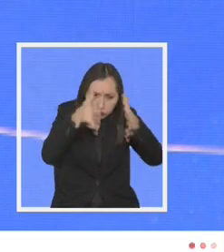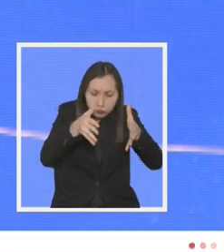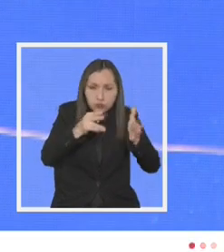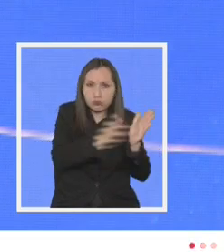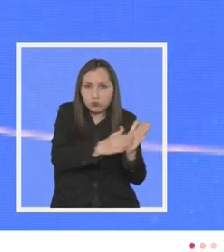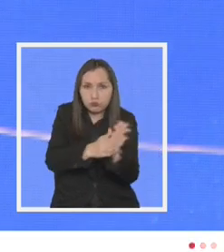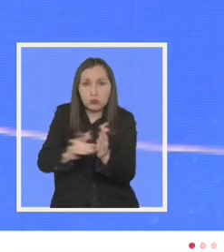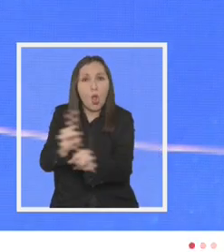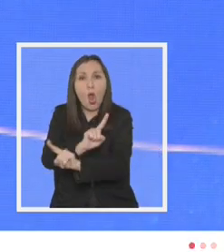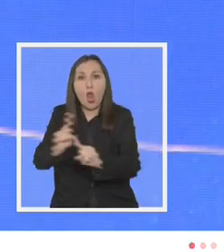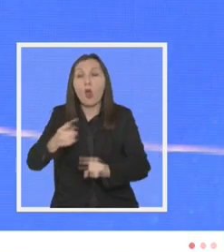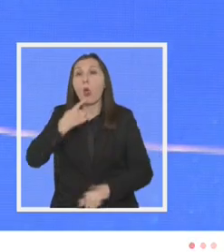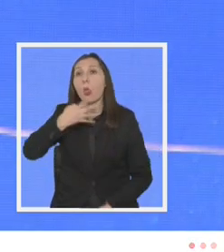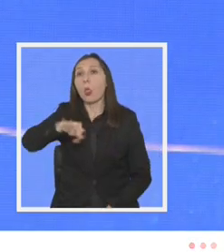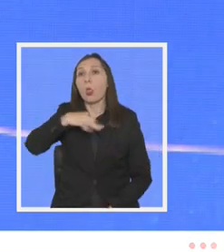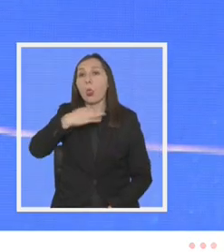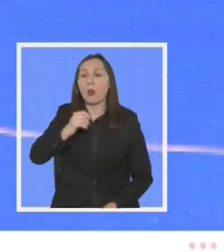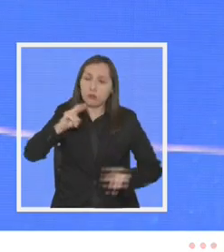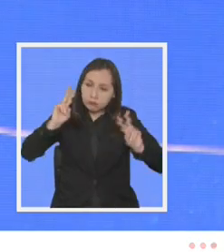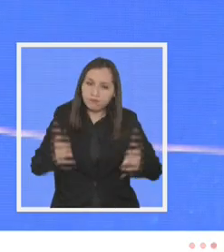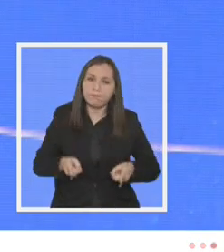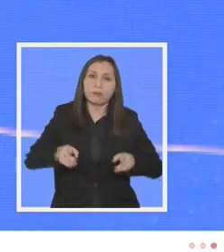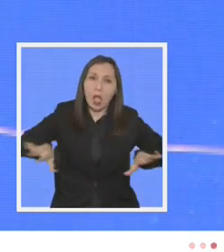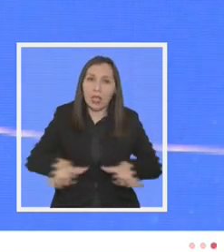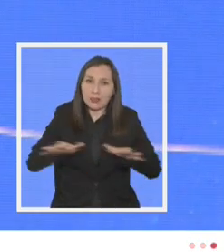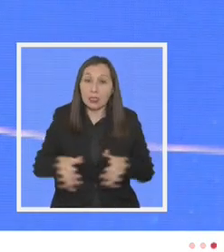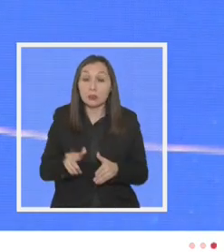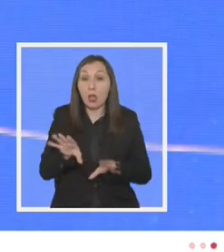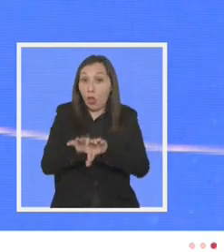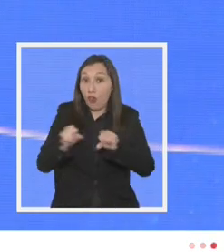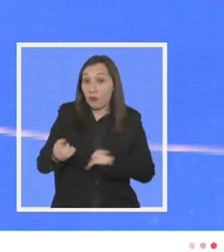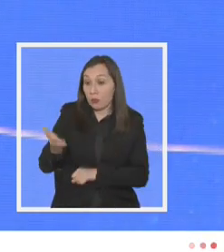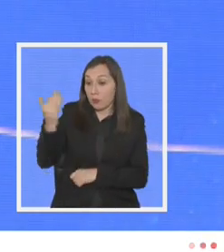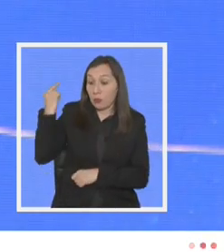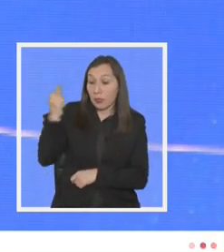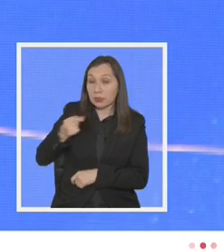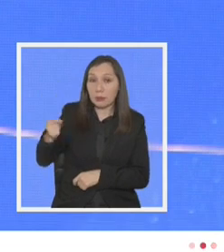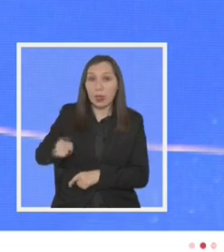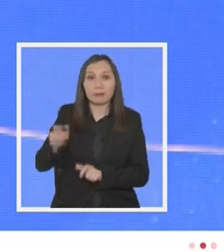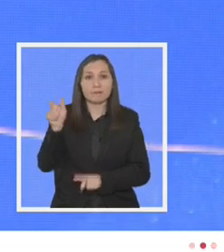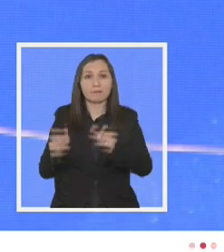hechos y no palabras como se ha confirmado en las últimas semanas